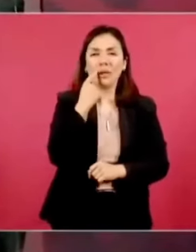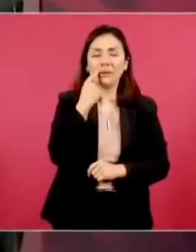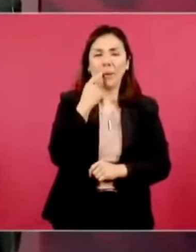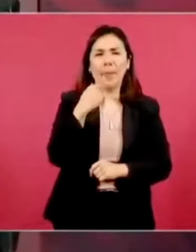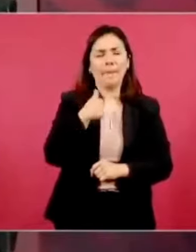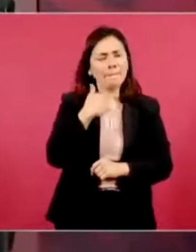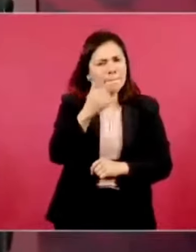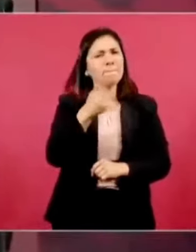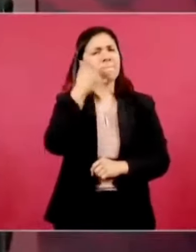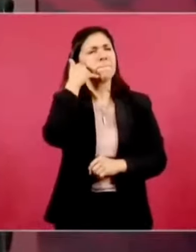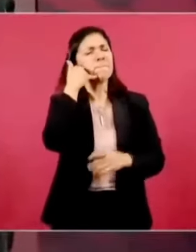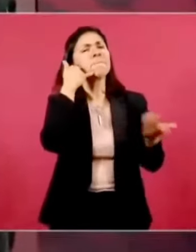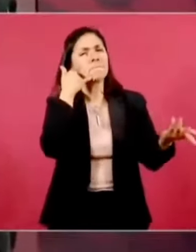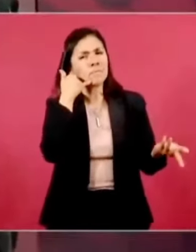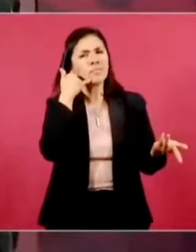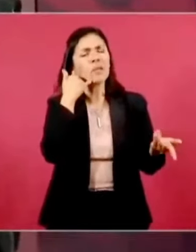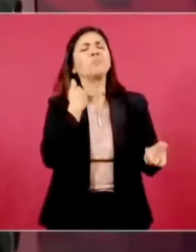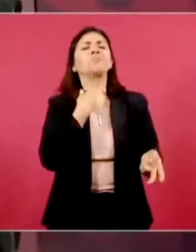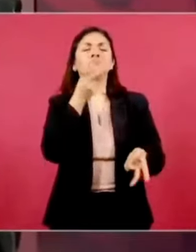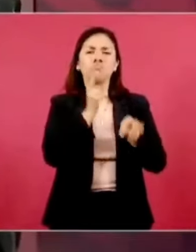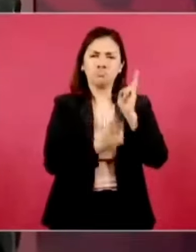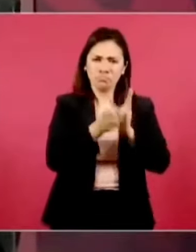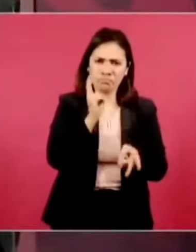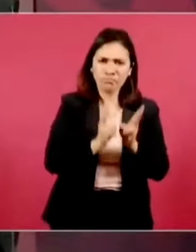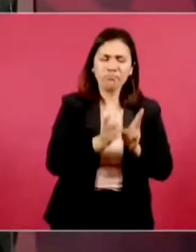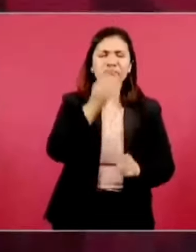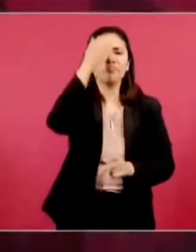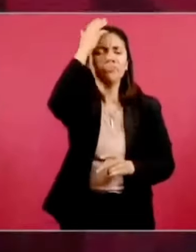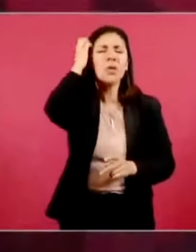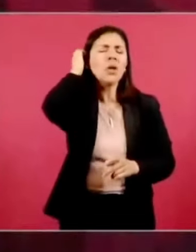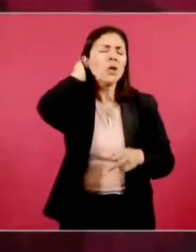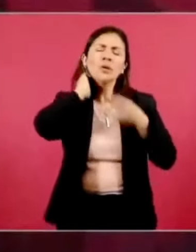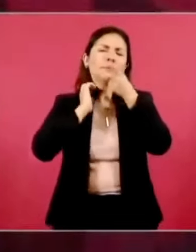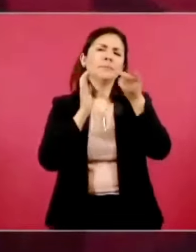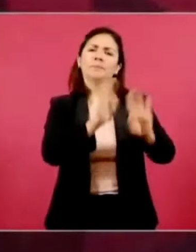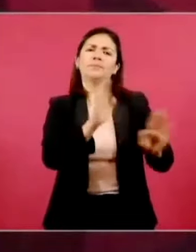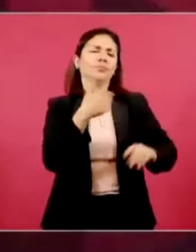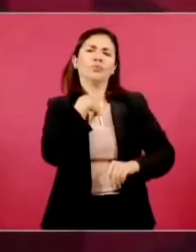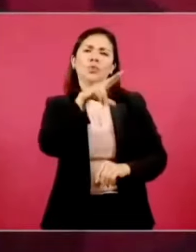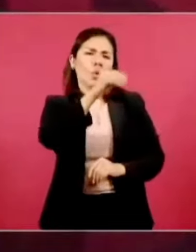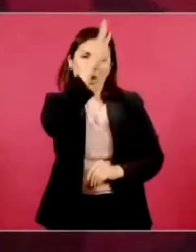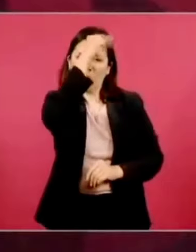contesté el teléfono. Ahí platicamos. Y le dije, no, no estoy de acuerdo.